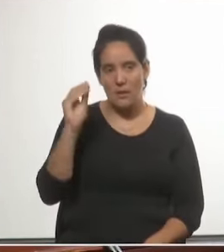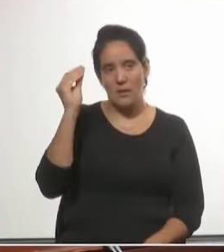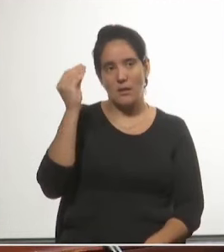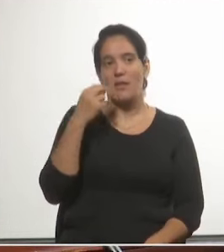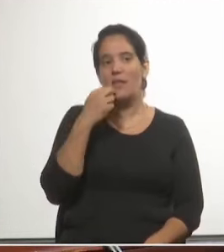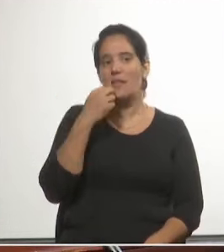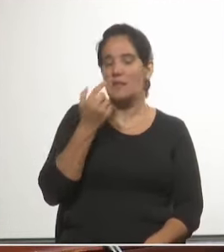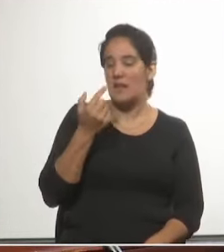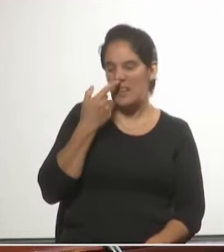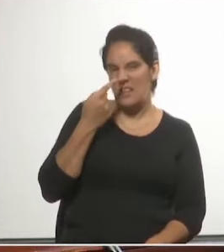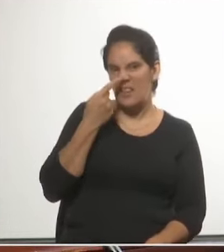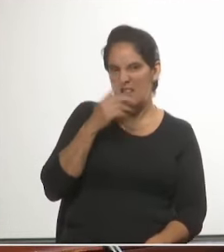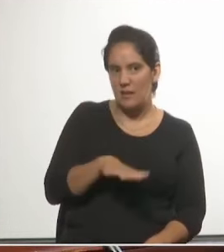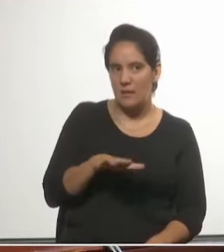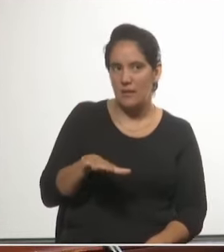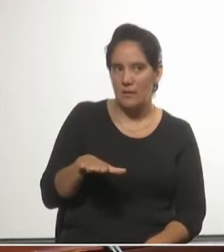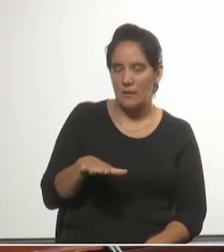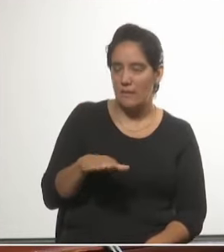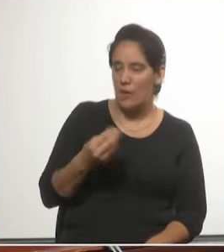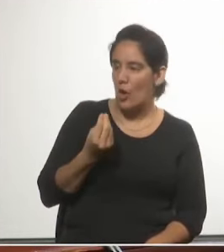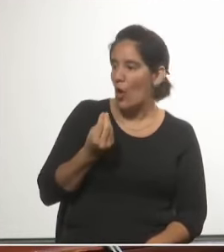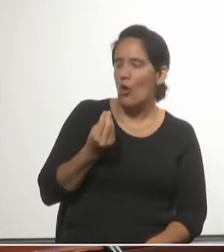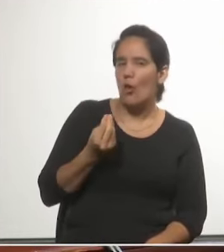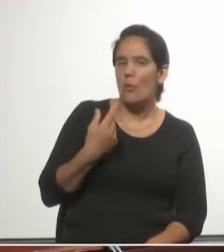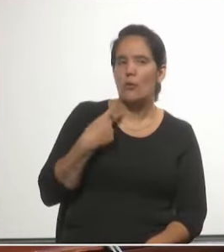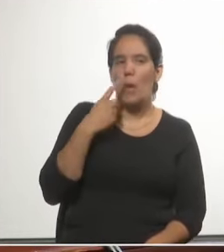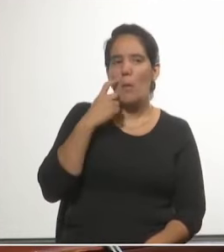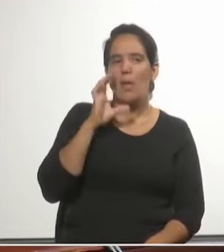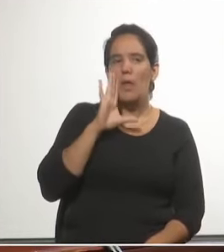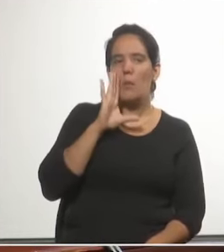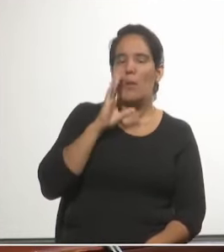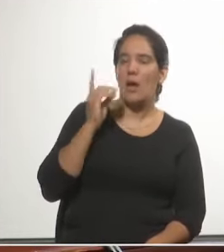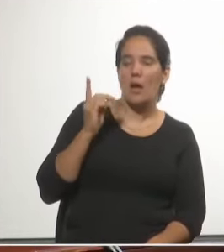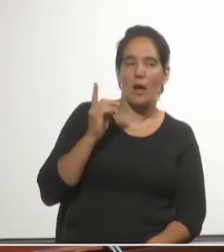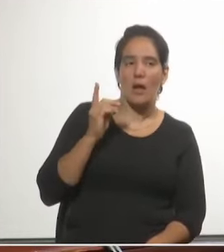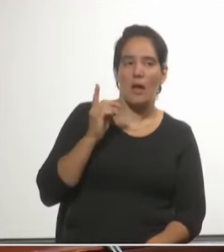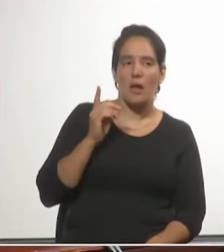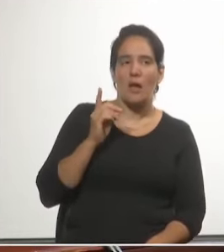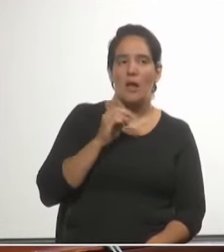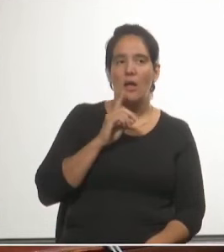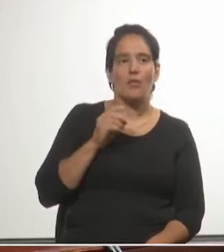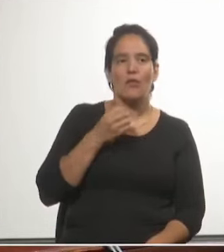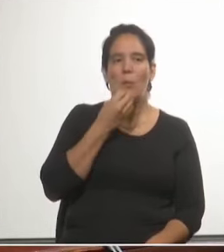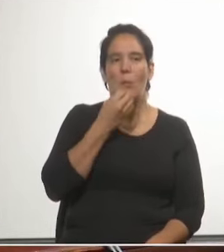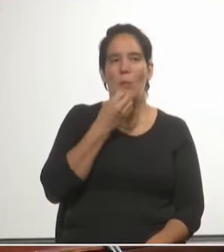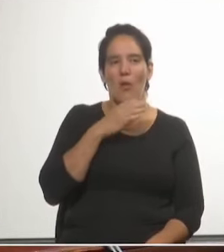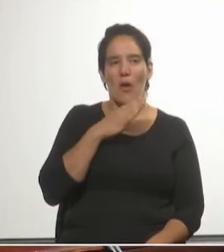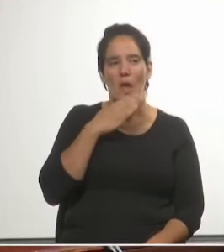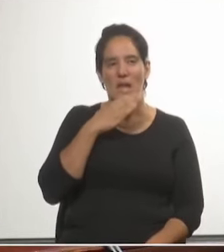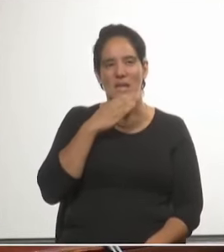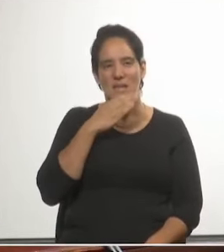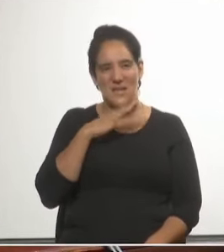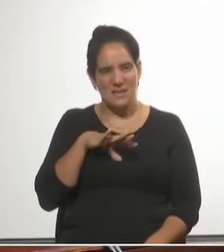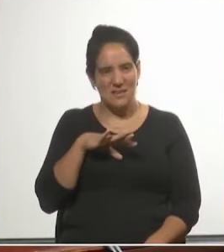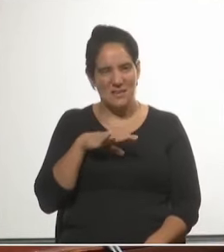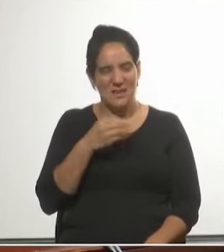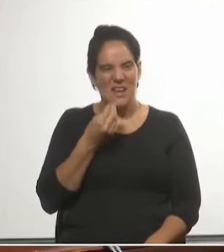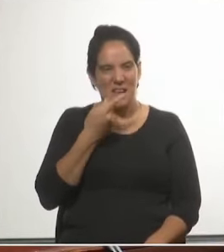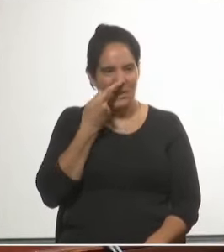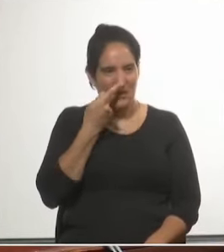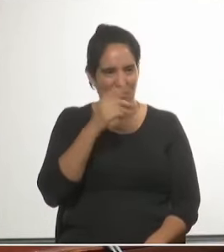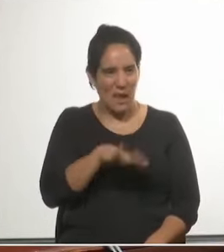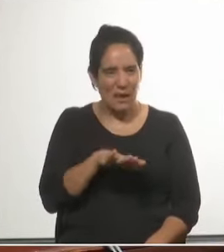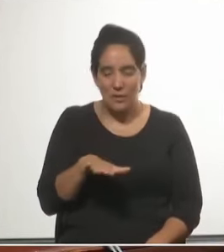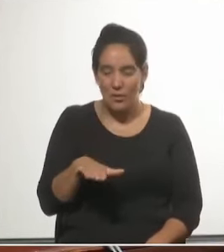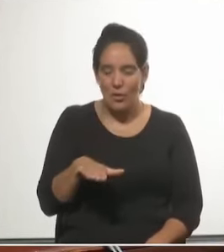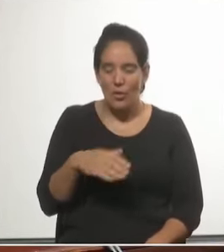superior del niño, como si los padres a veces no fueran los mejores intérpretes del interés superior del niño,